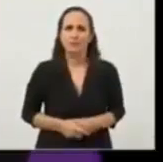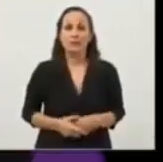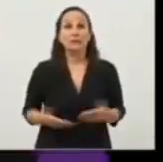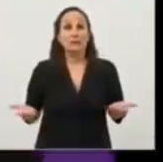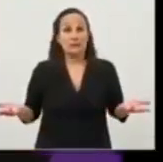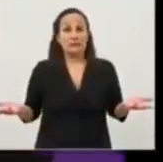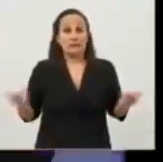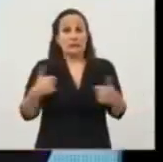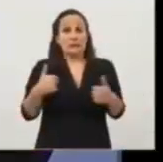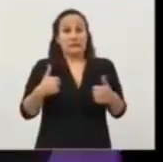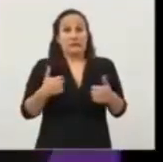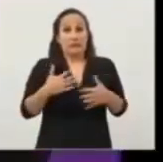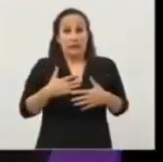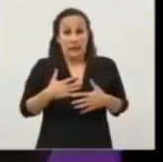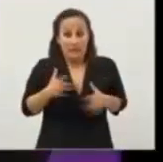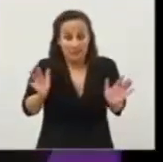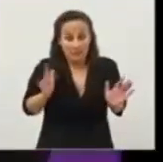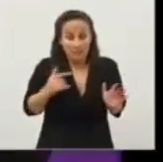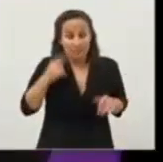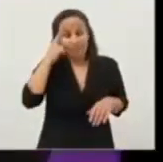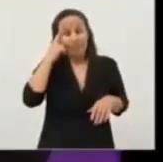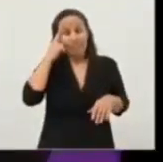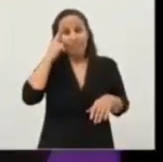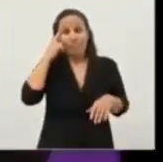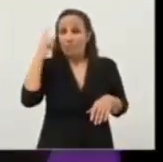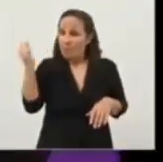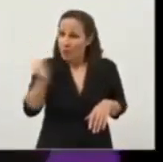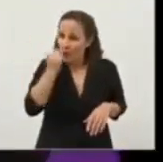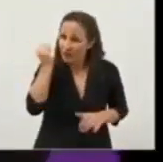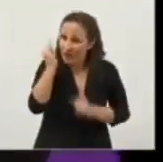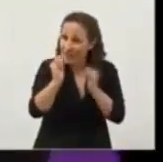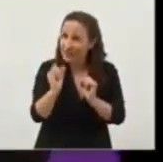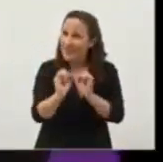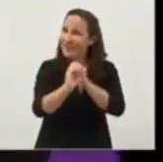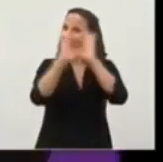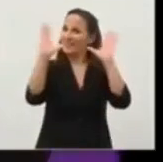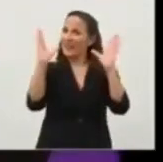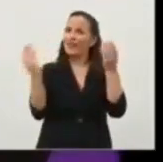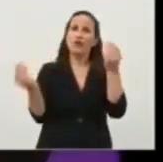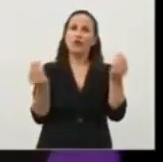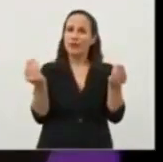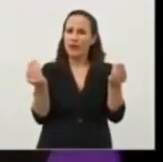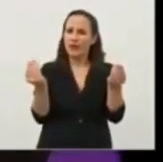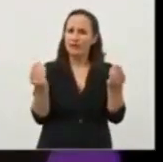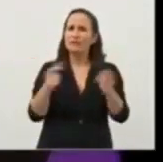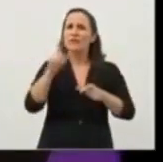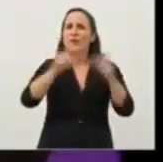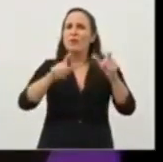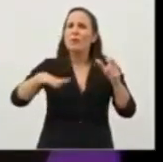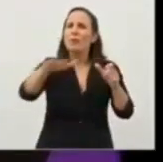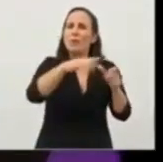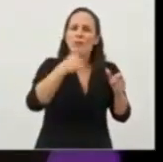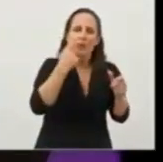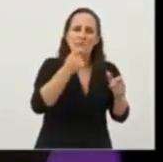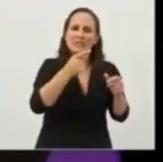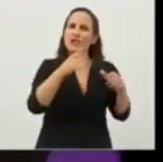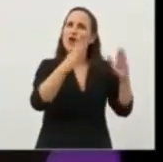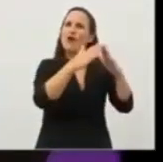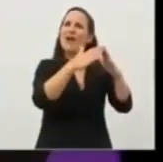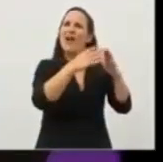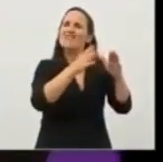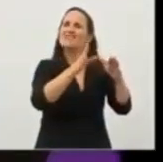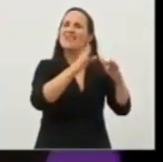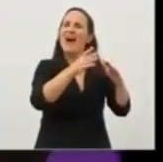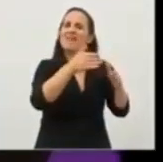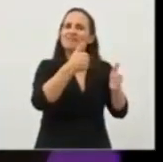A mí me parece que lo que es importante aclarar, que muchos vecinos sufren los desalojos. A mí no solo es que me